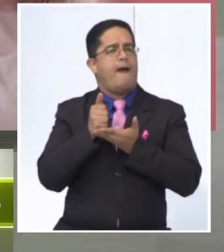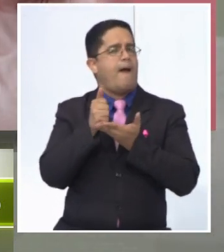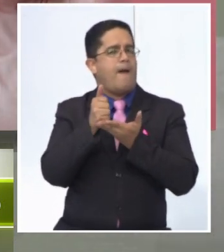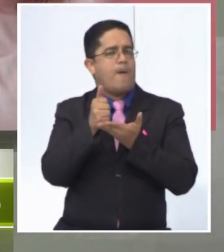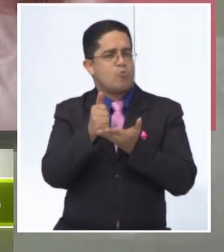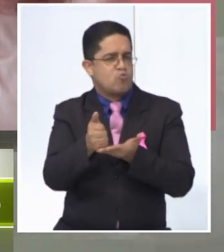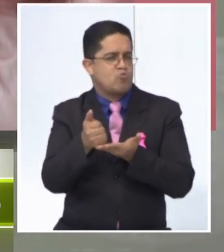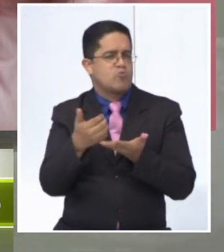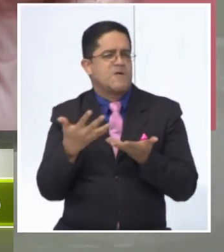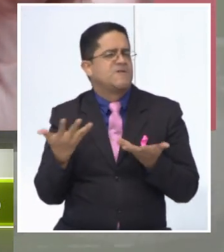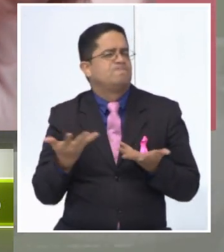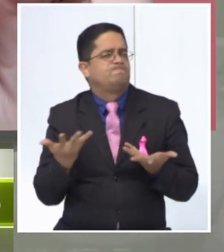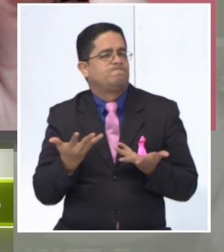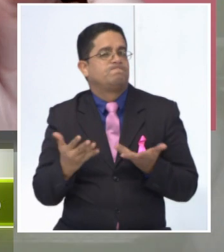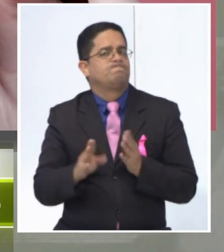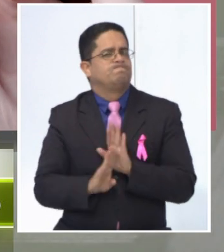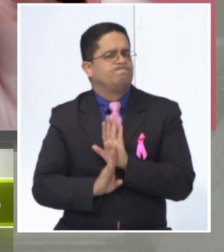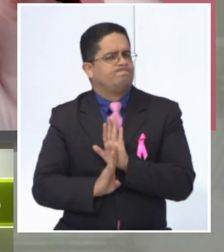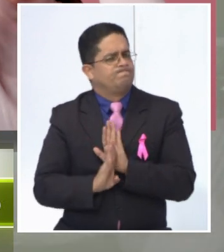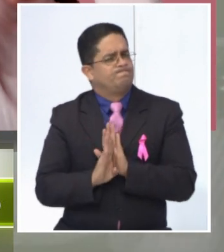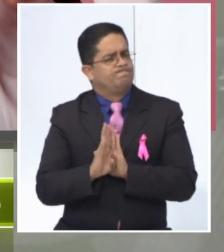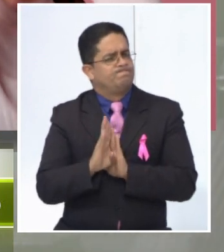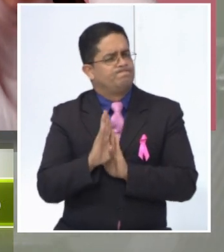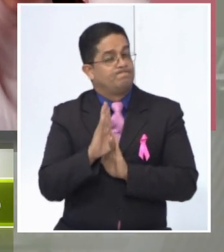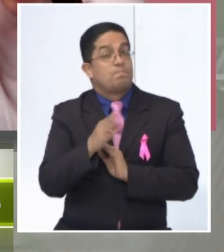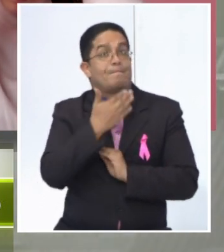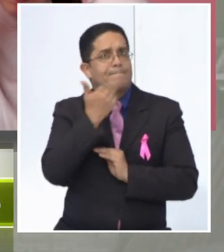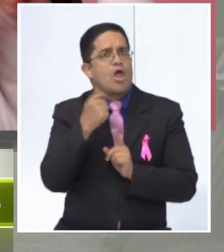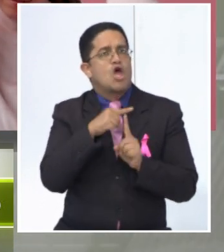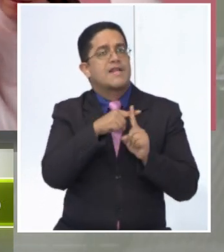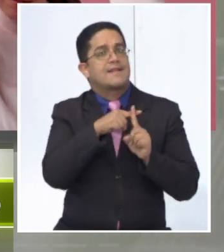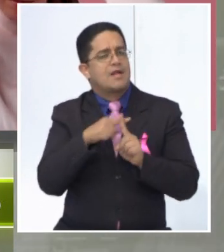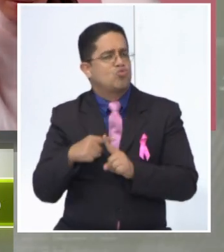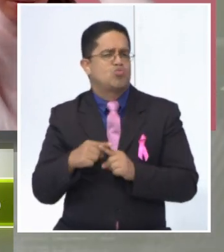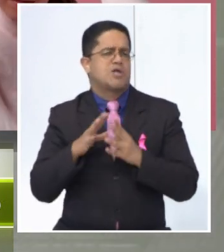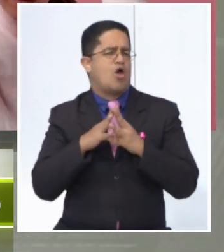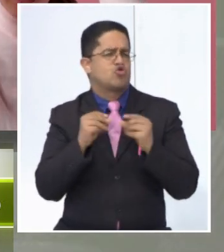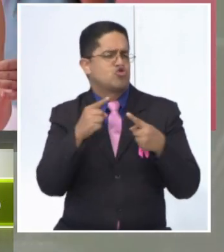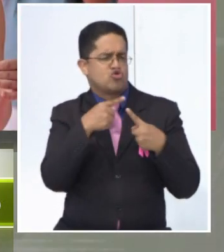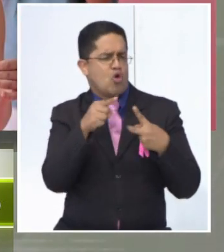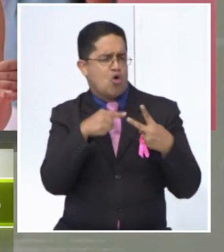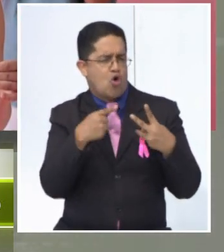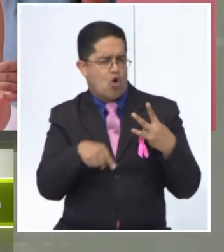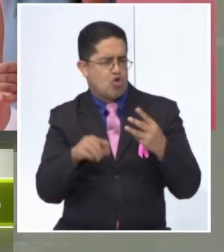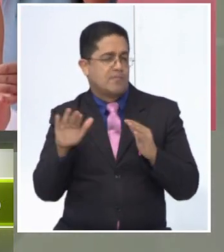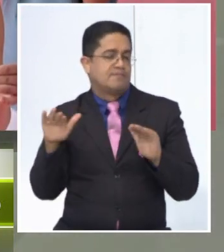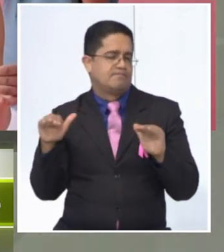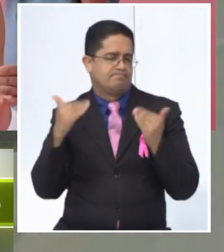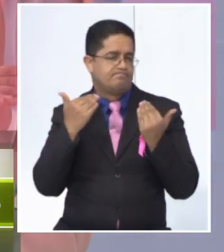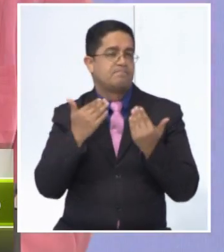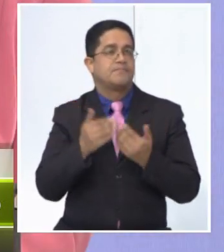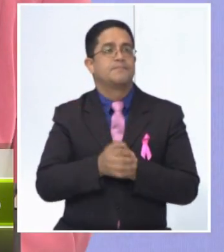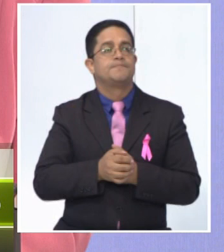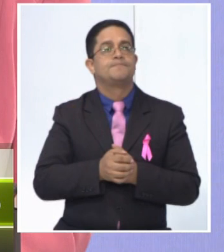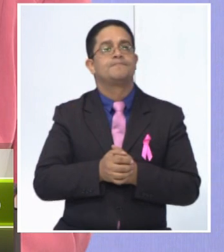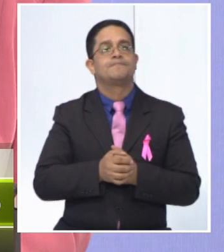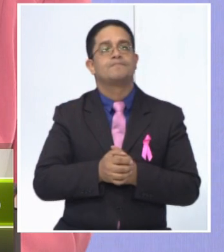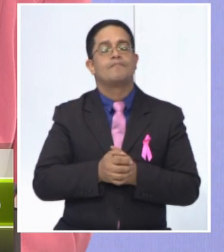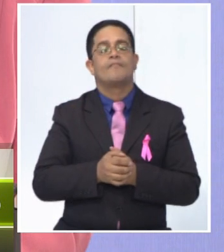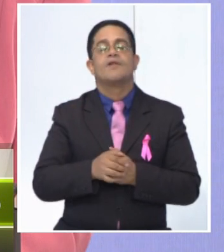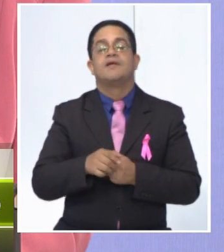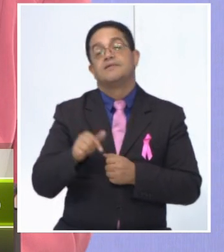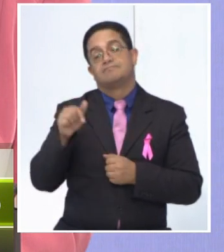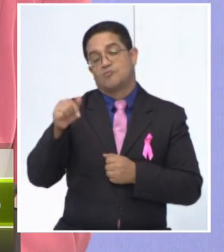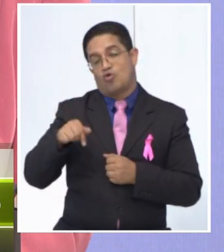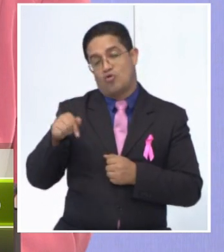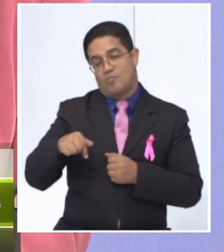en tener un mejor pronóstico y un mejor resultado de toda la intervención médica. Así es, ya estamos hablando sobre la